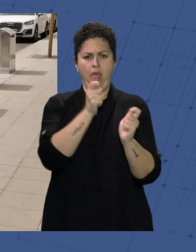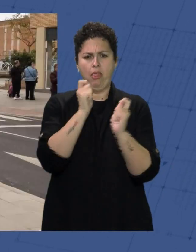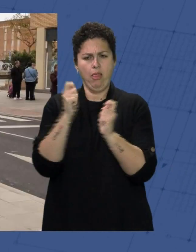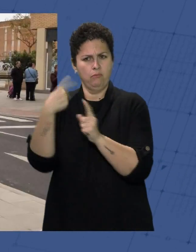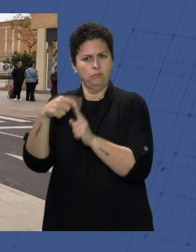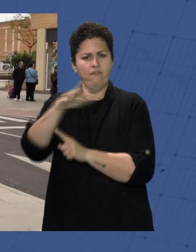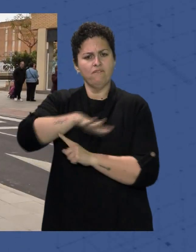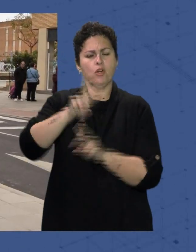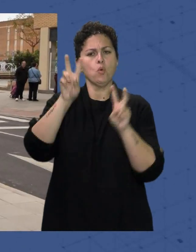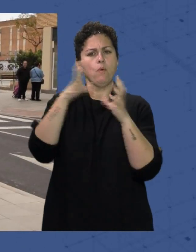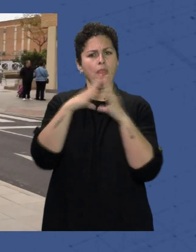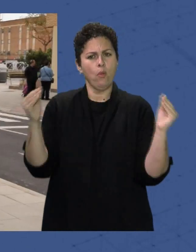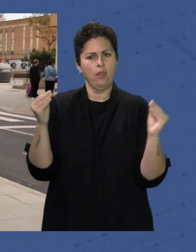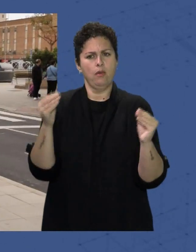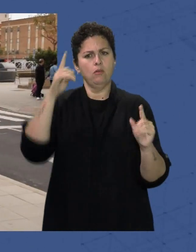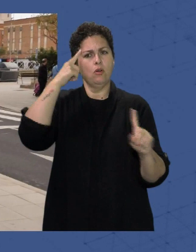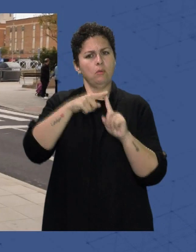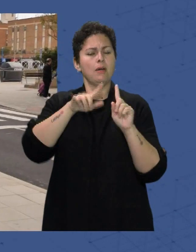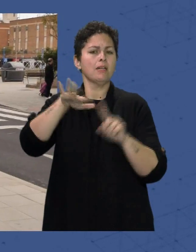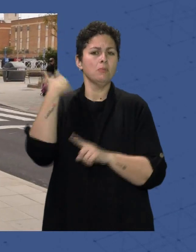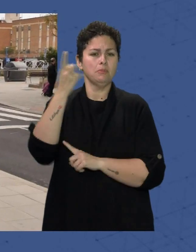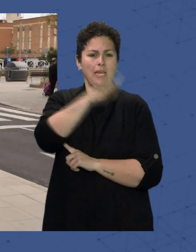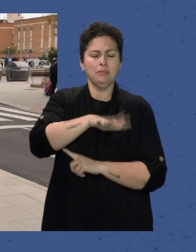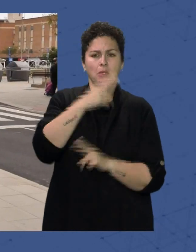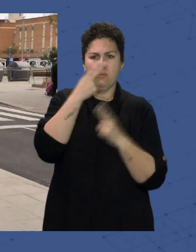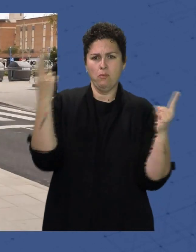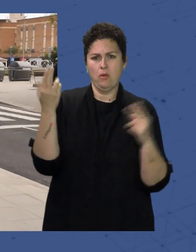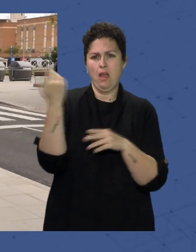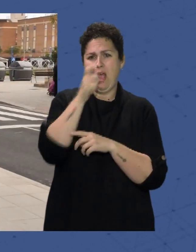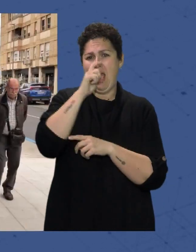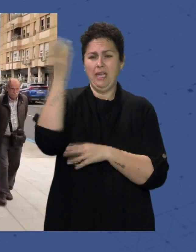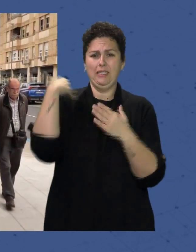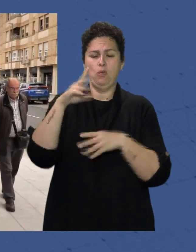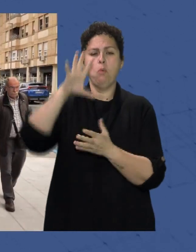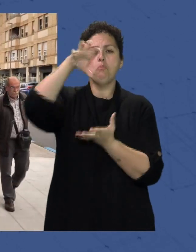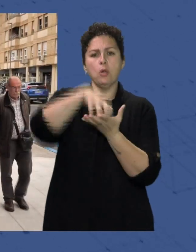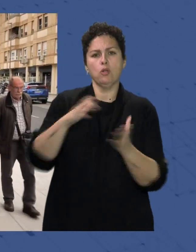Andalucía En su caso recuperando como espacio público la antigua guardería del polígono de San Isidro